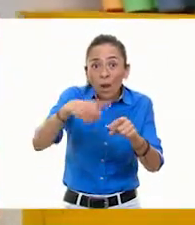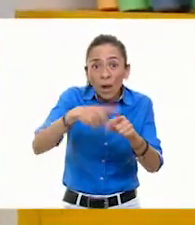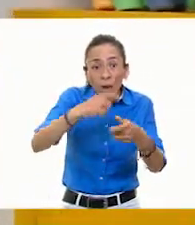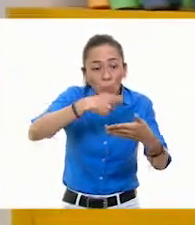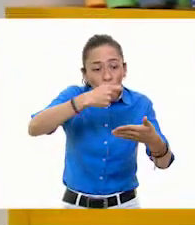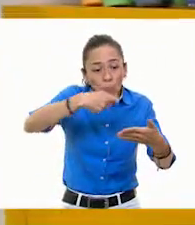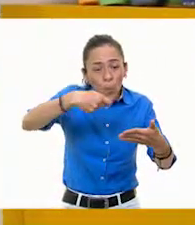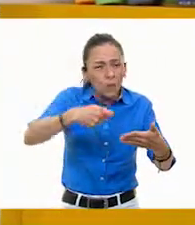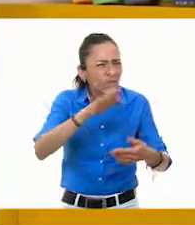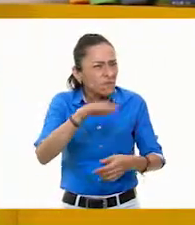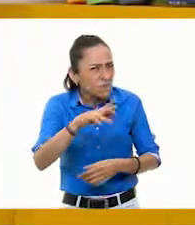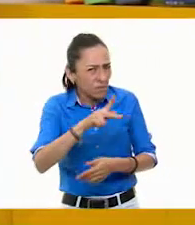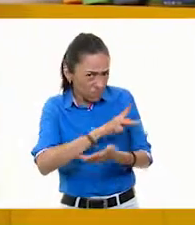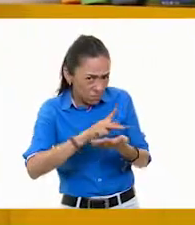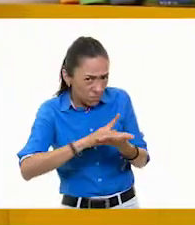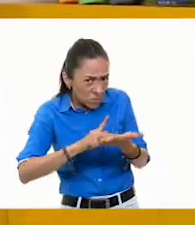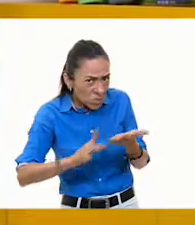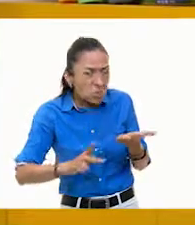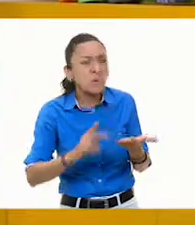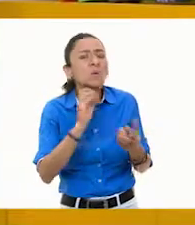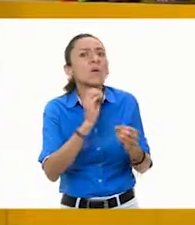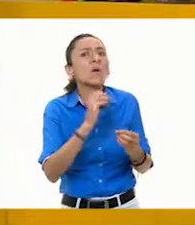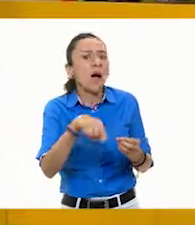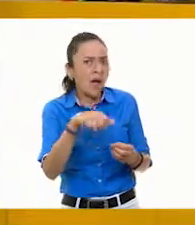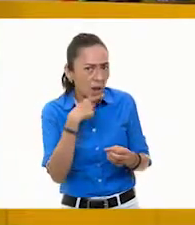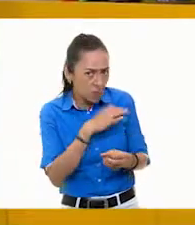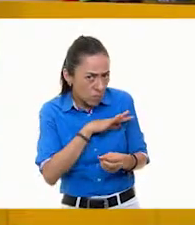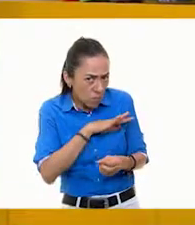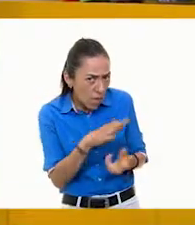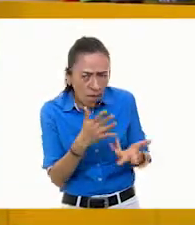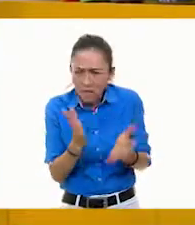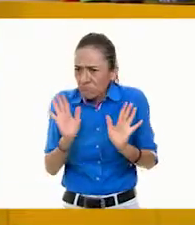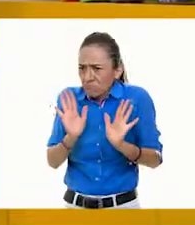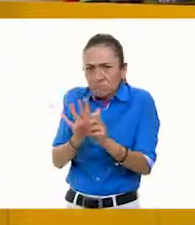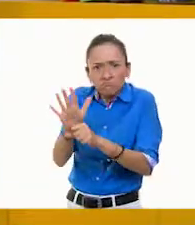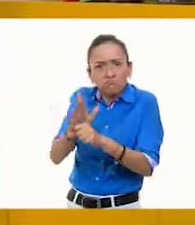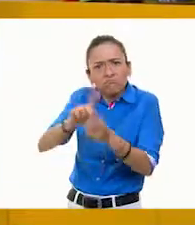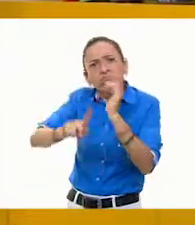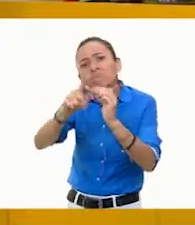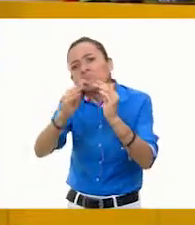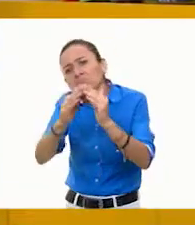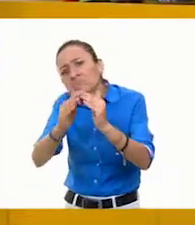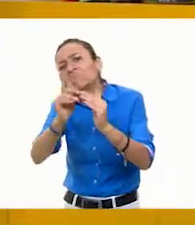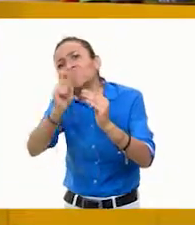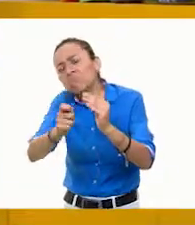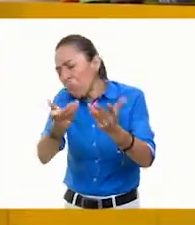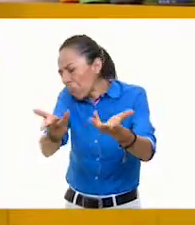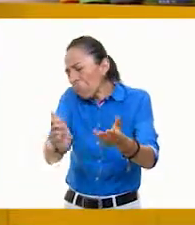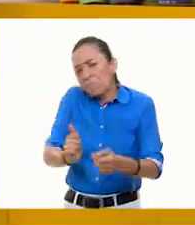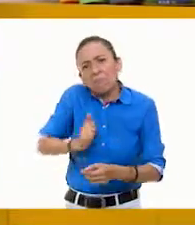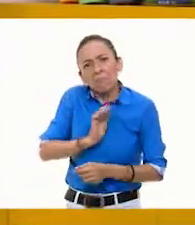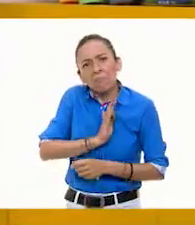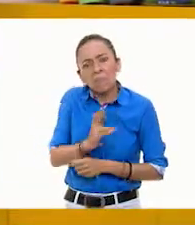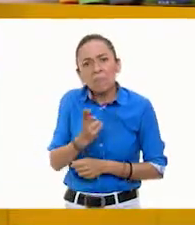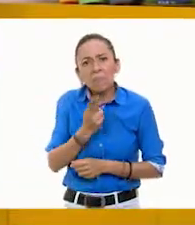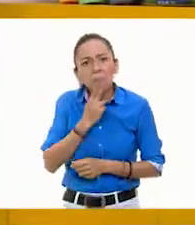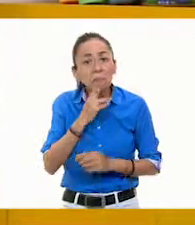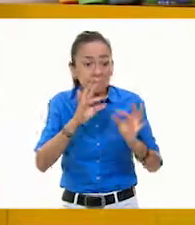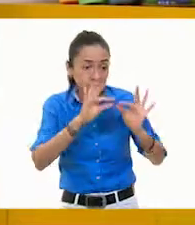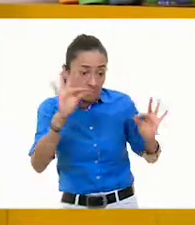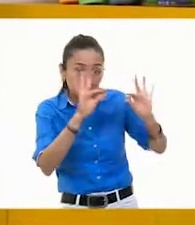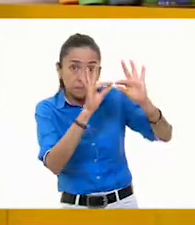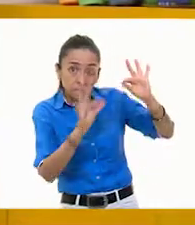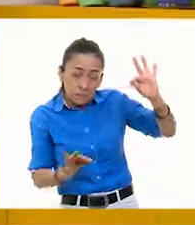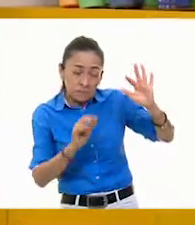plumo o con lápiz. Con lo que tengan en casa. Muy bien. Y hacemos el dibujo, lo vamos trazando con líneas y líneas, rellenándolo, hasta